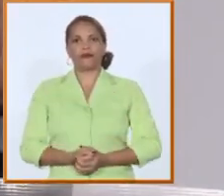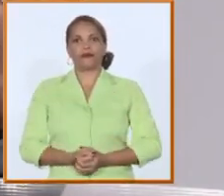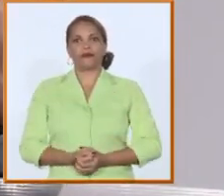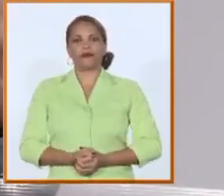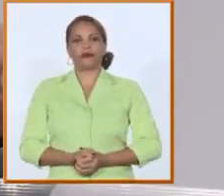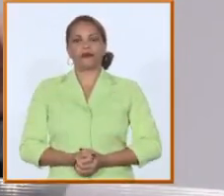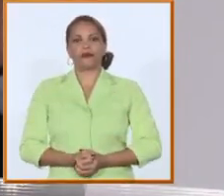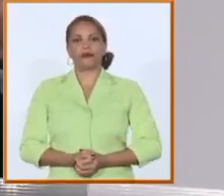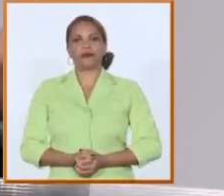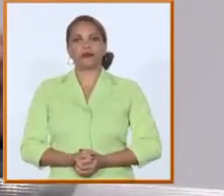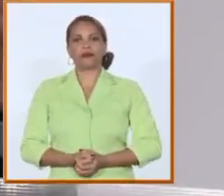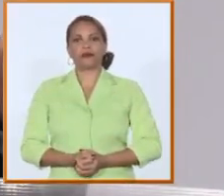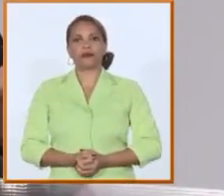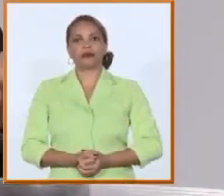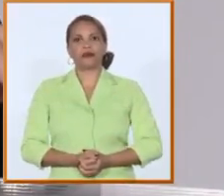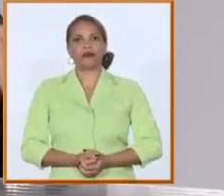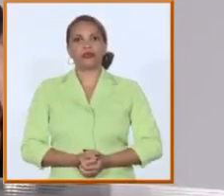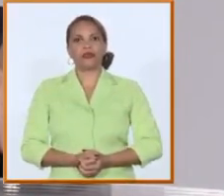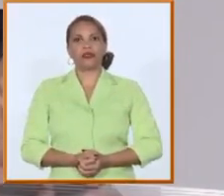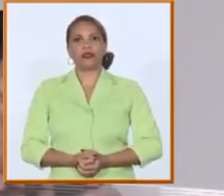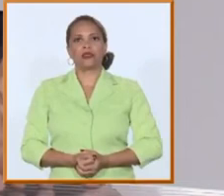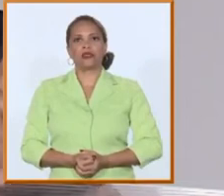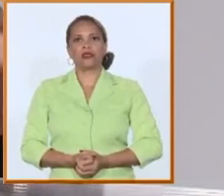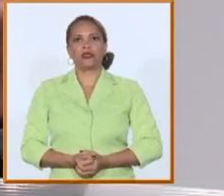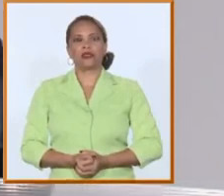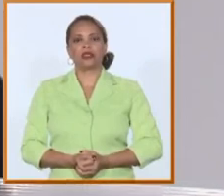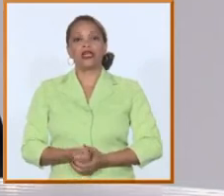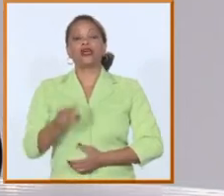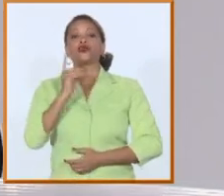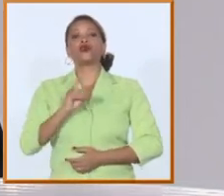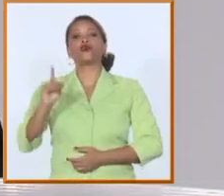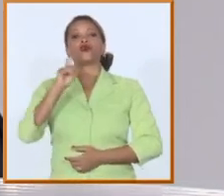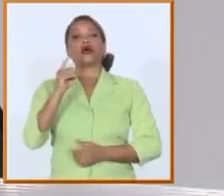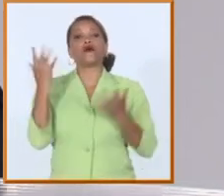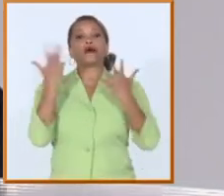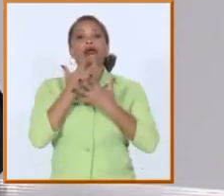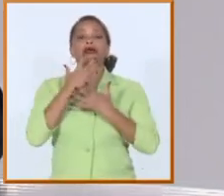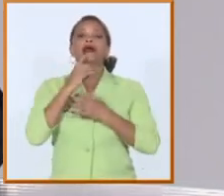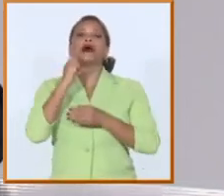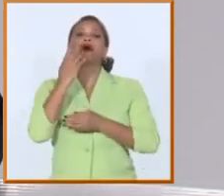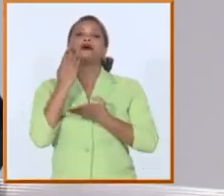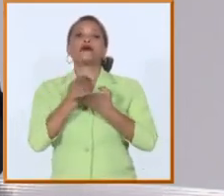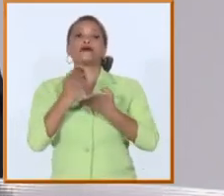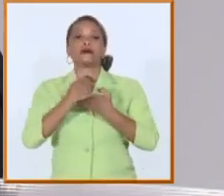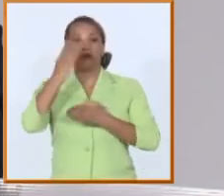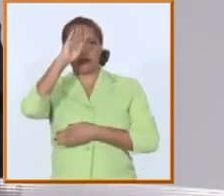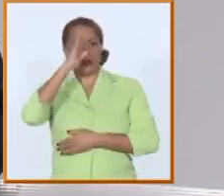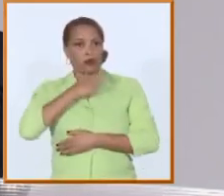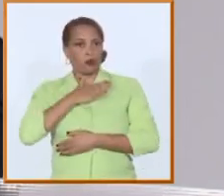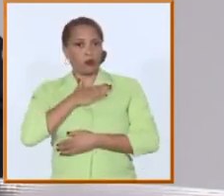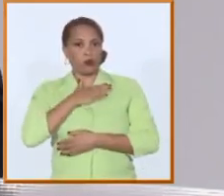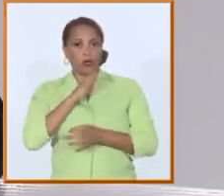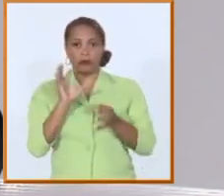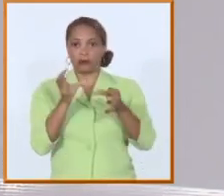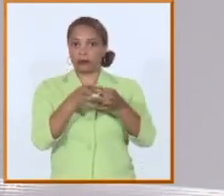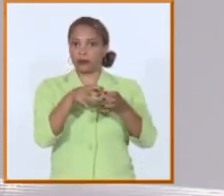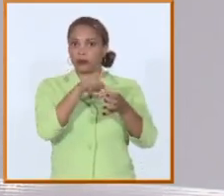pudiéramos inscribirnos a estudiantes de doctorado cubanos pero no no me gusta cerrar